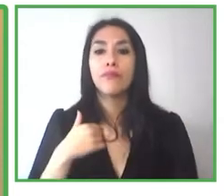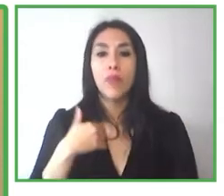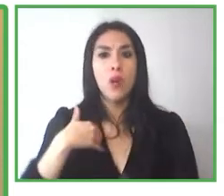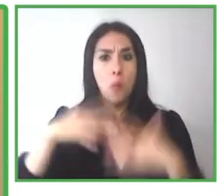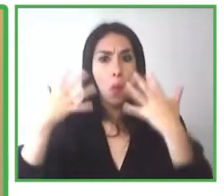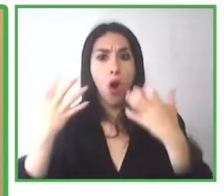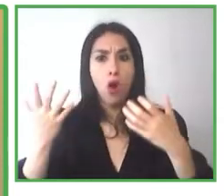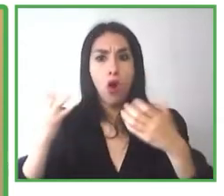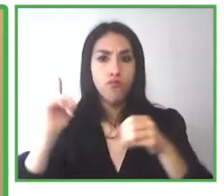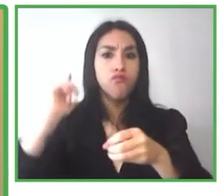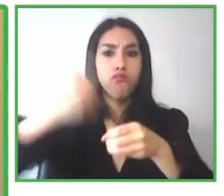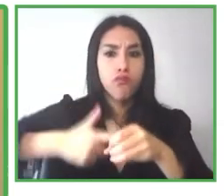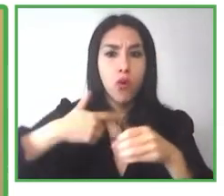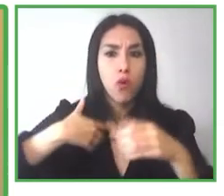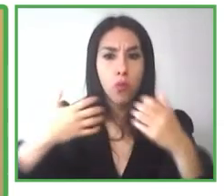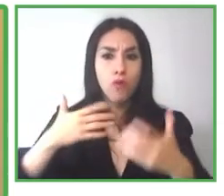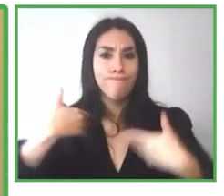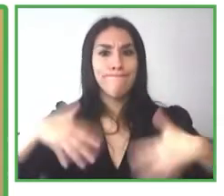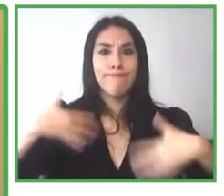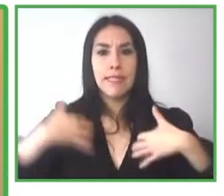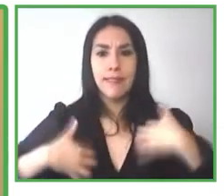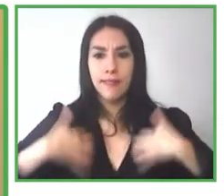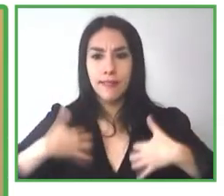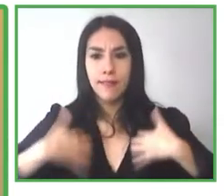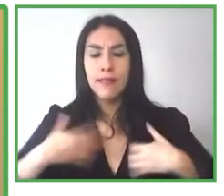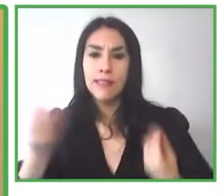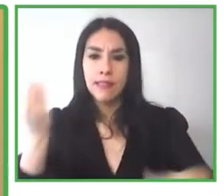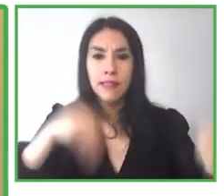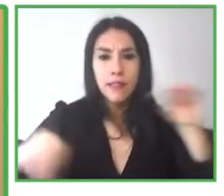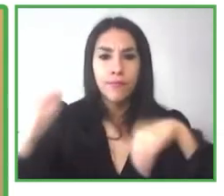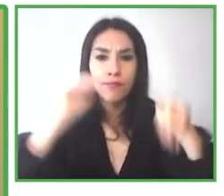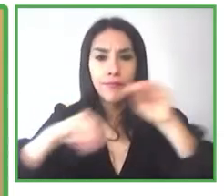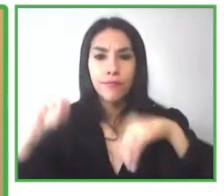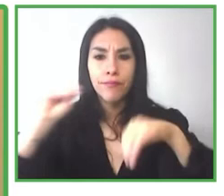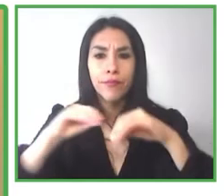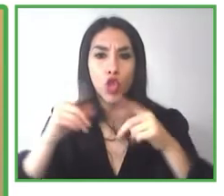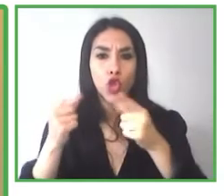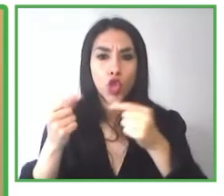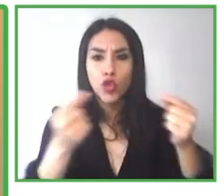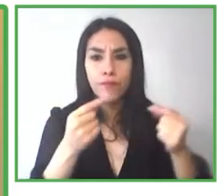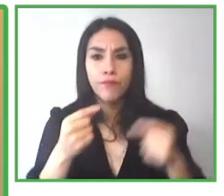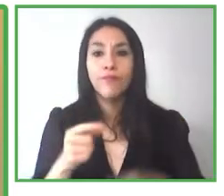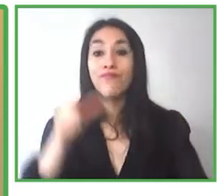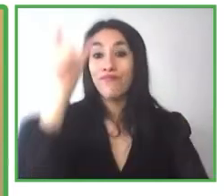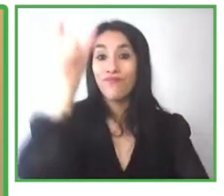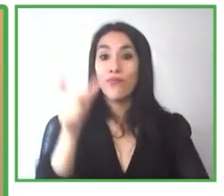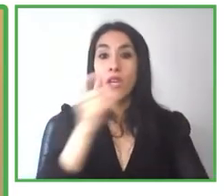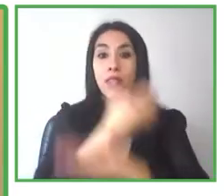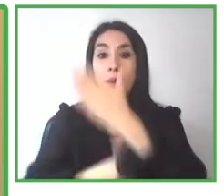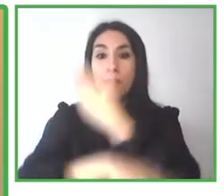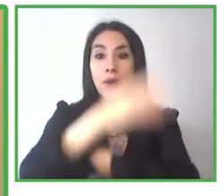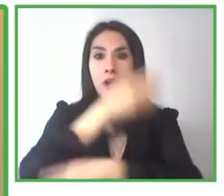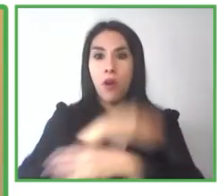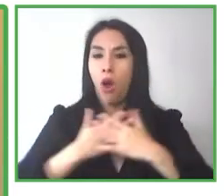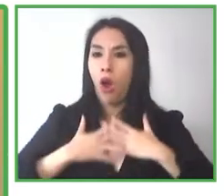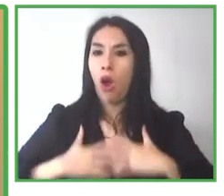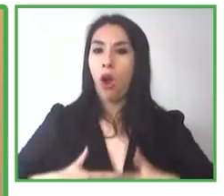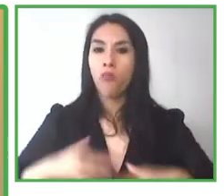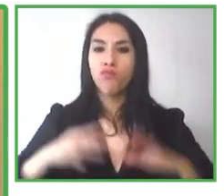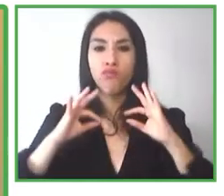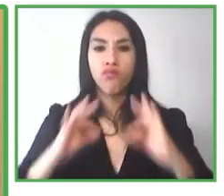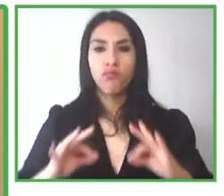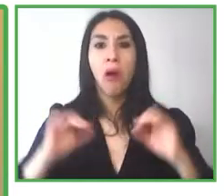parte de eso quería empezar a crear mis propias tecnologías para personas con discapacidad para empoderarlas a hacer más.